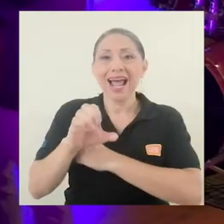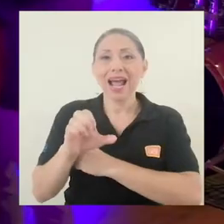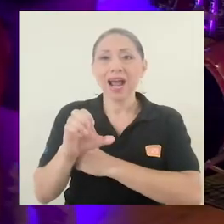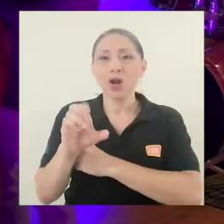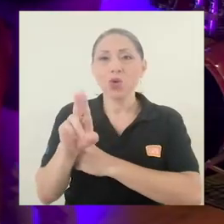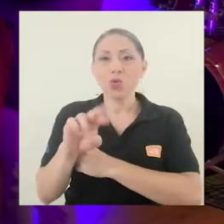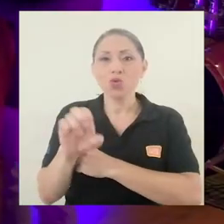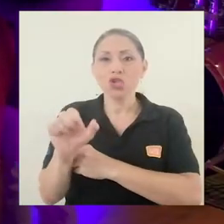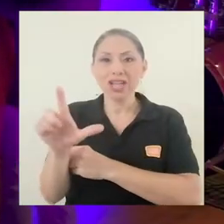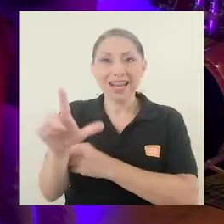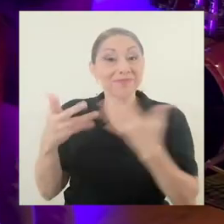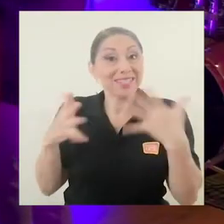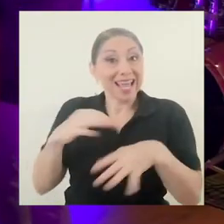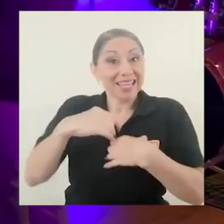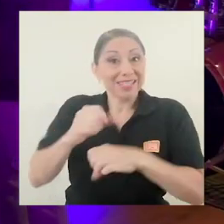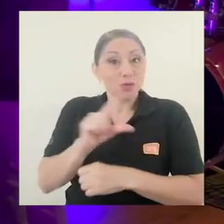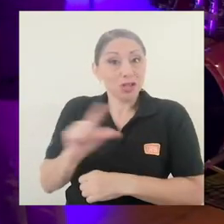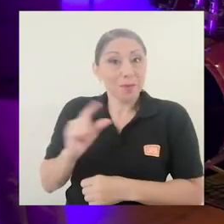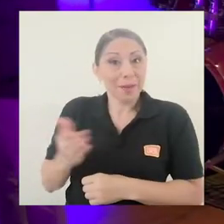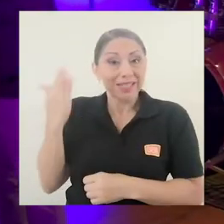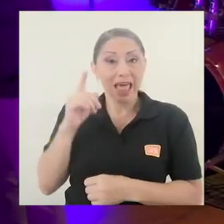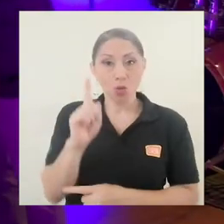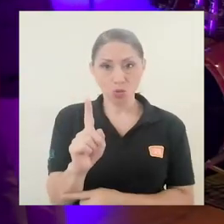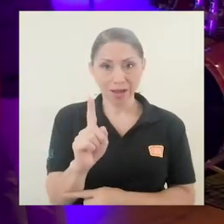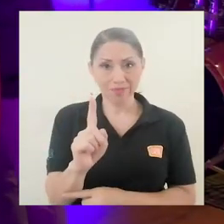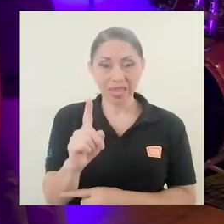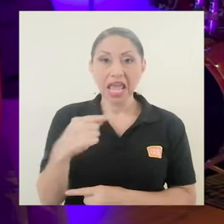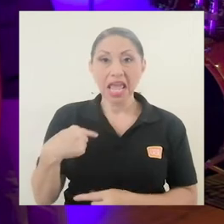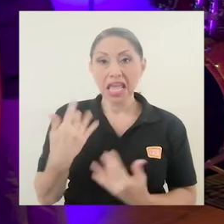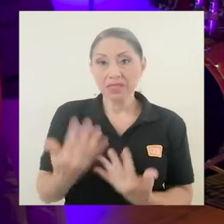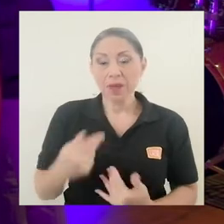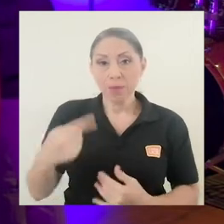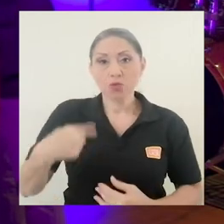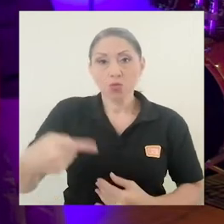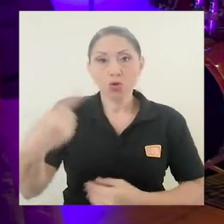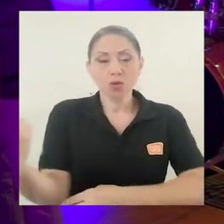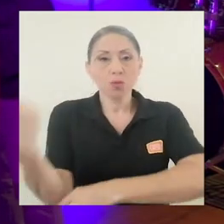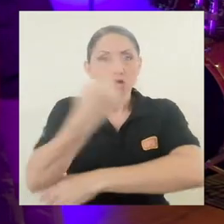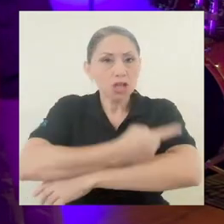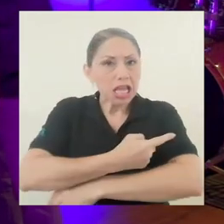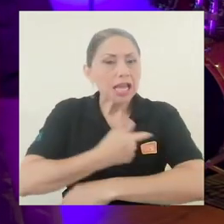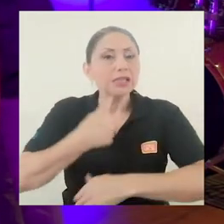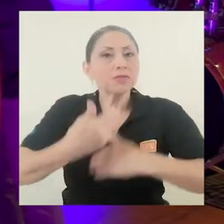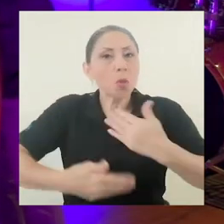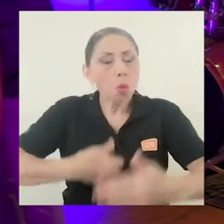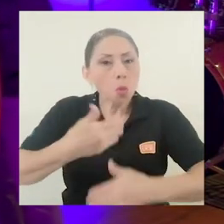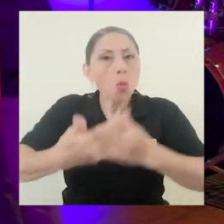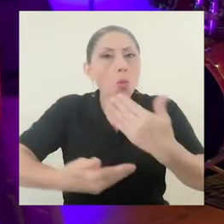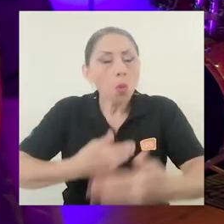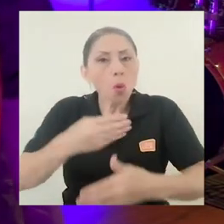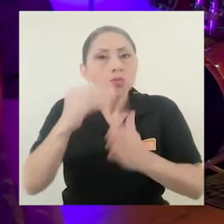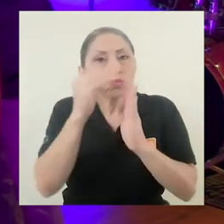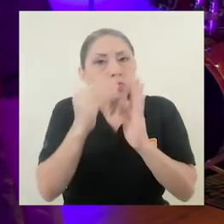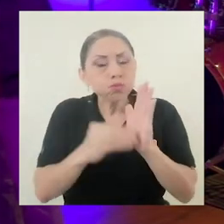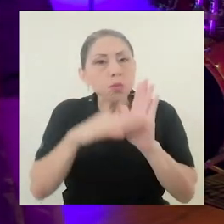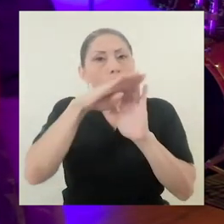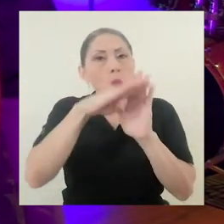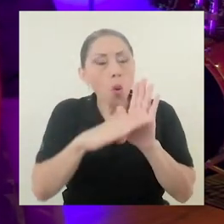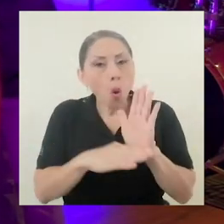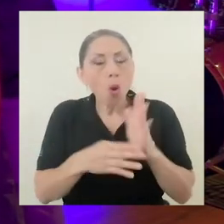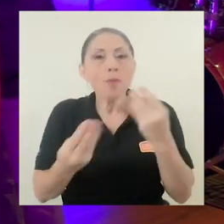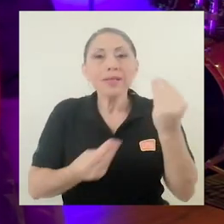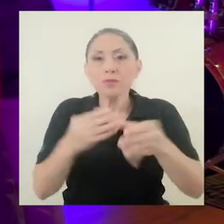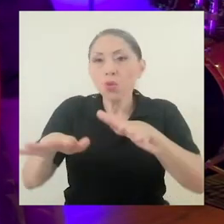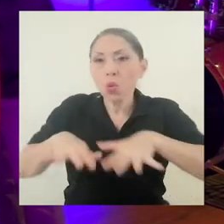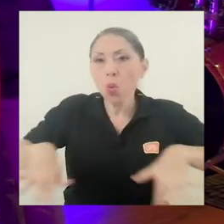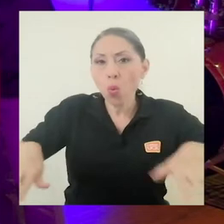Ya llevamos una grabación que hicimos la semana pasada y esperamos en los próximos días ir generando las medidas y